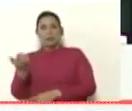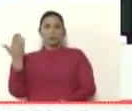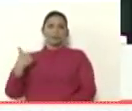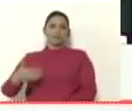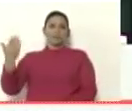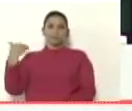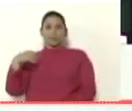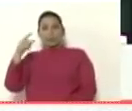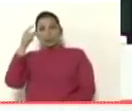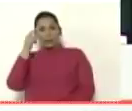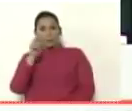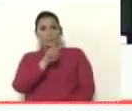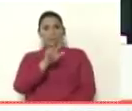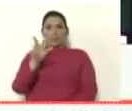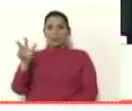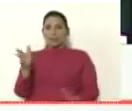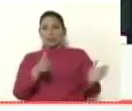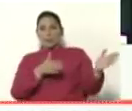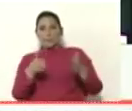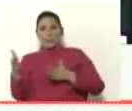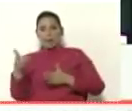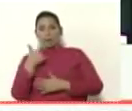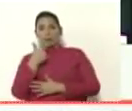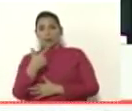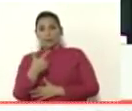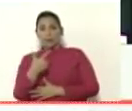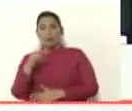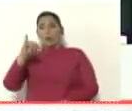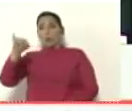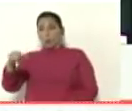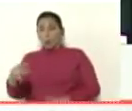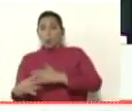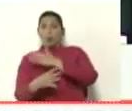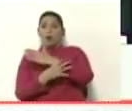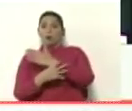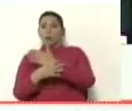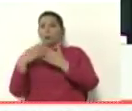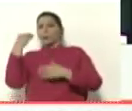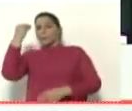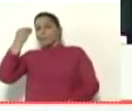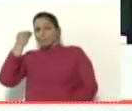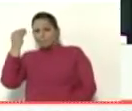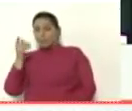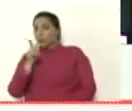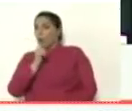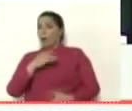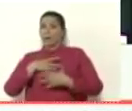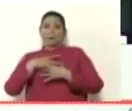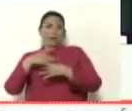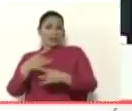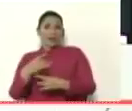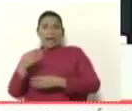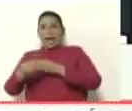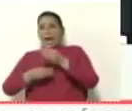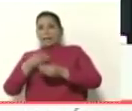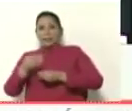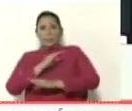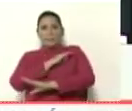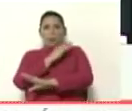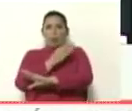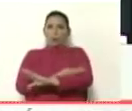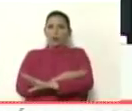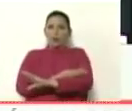23 de marzo Guaidó yo creo que no tiene ni siquiera interés en hacerse con el poder